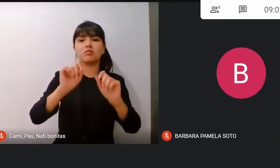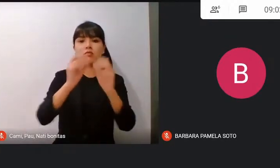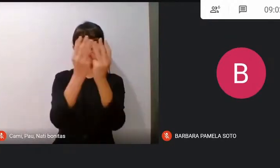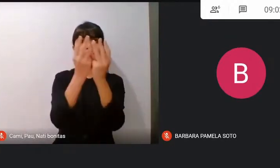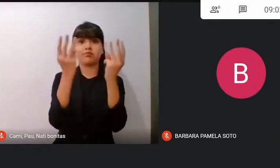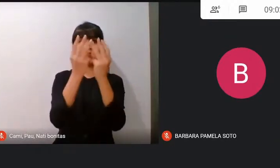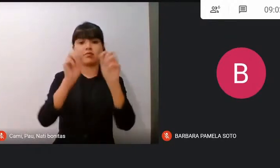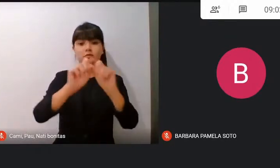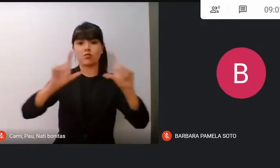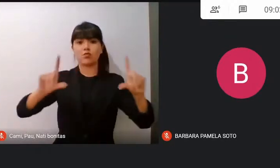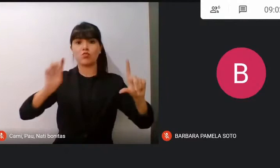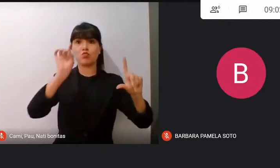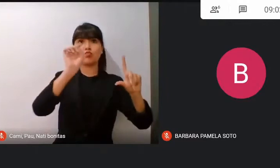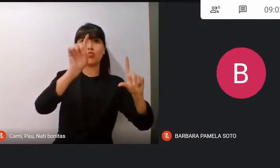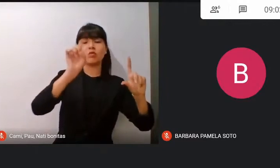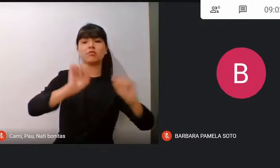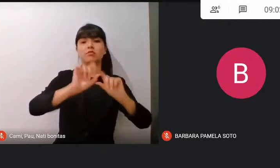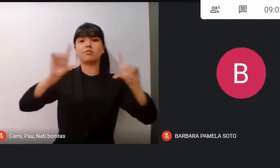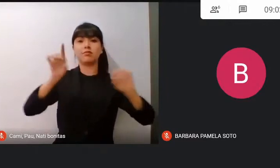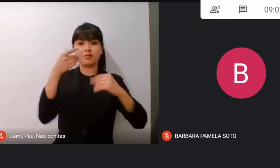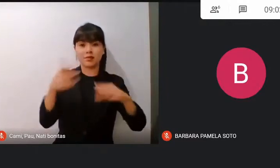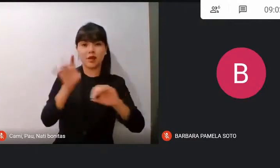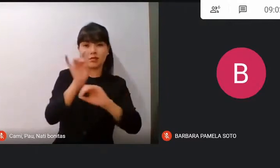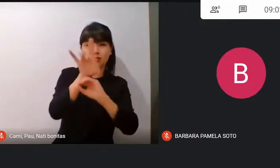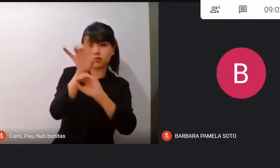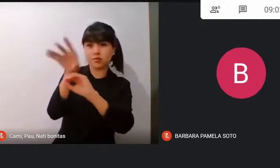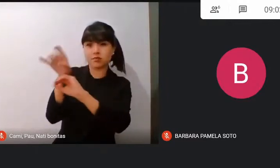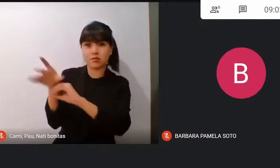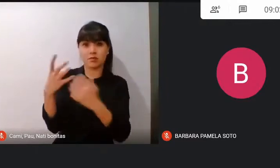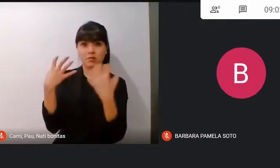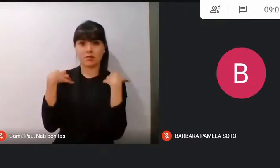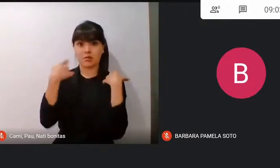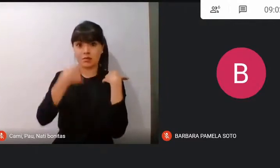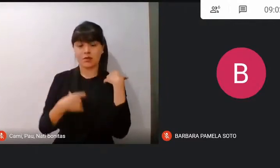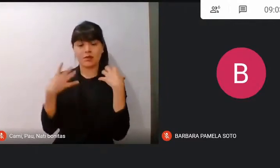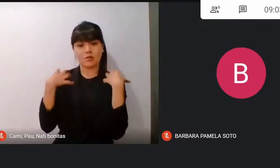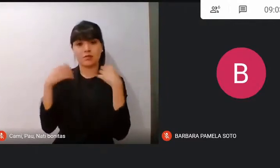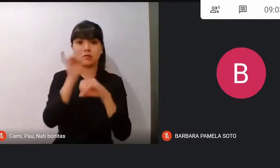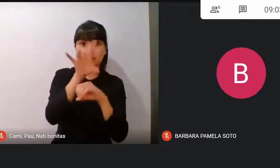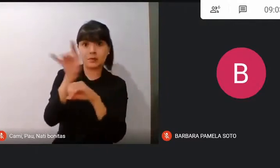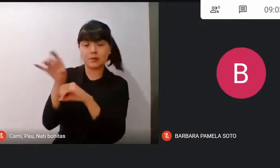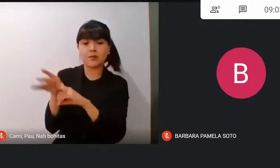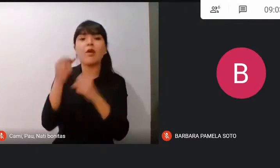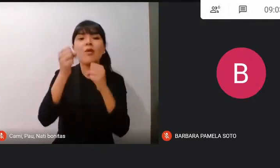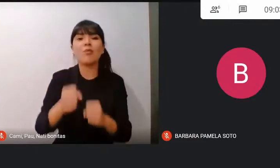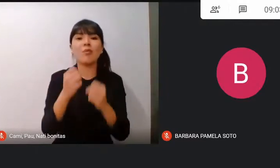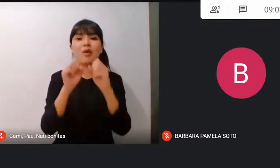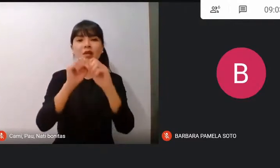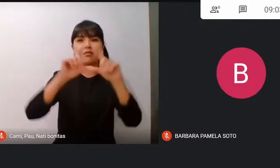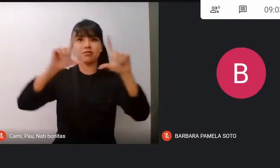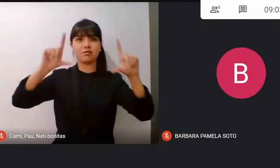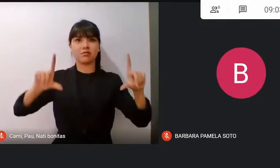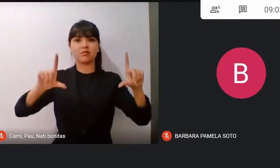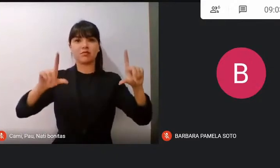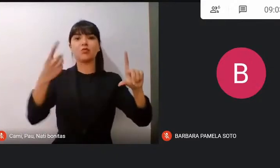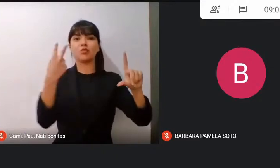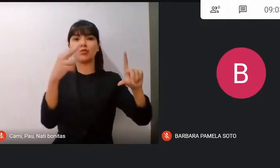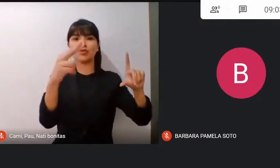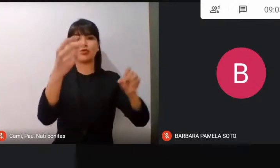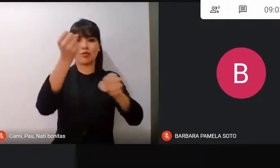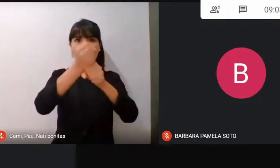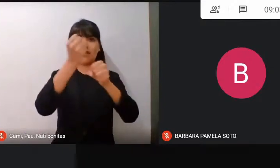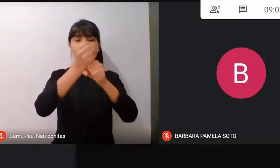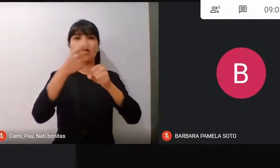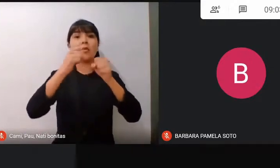por cada facilitador, podemos ingresar a nuestro sitio de trabajo, donde podremos conversar, exponer